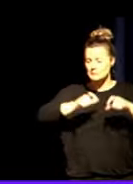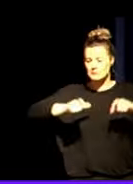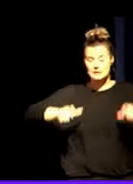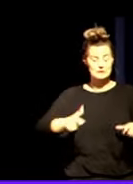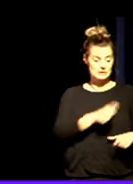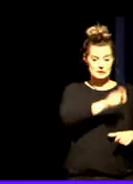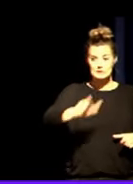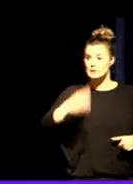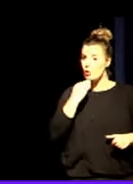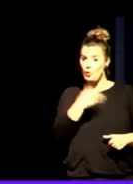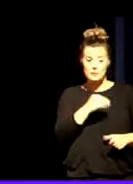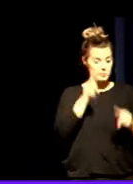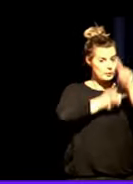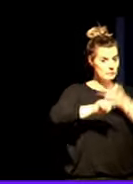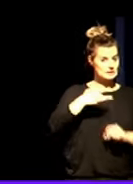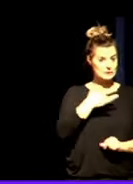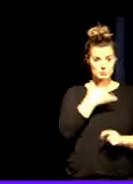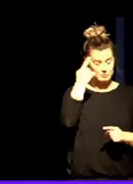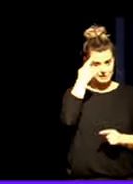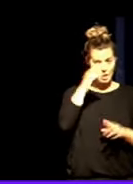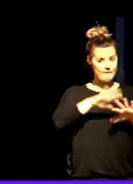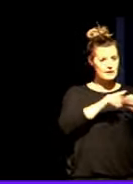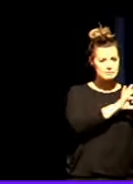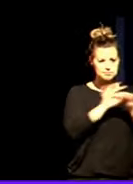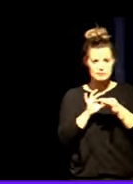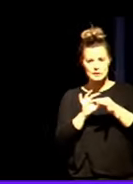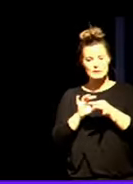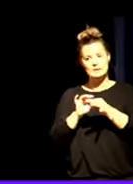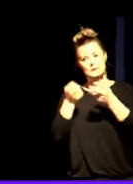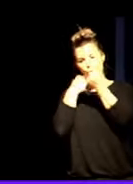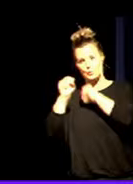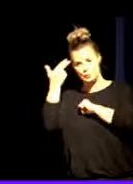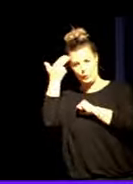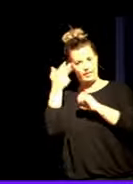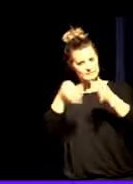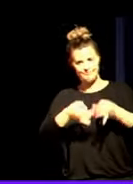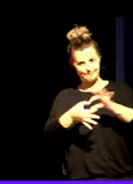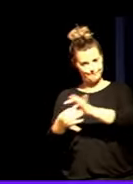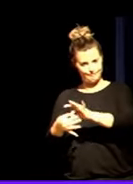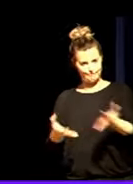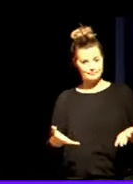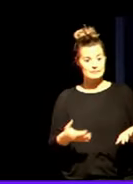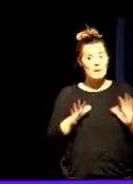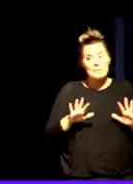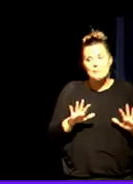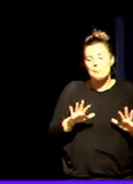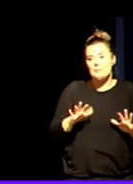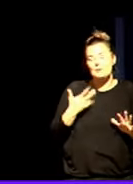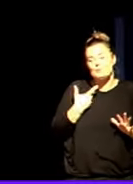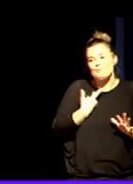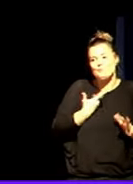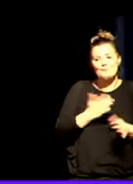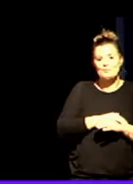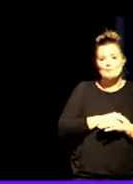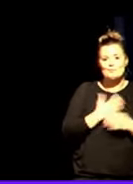los problemas de salud mental se asocian muy frecuentemente a la conducta suicida. Pero desgraciadamente los problemas de salud mental en la población joven todavía